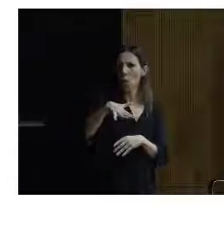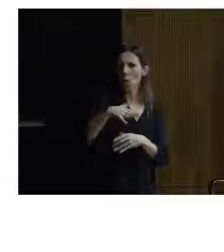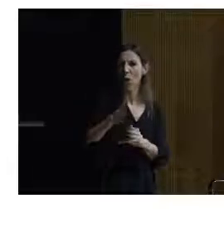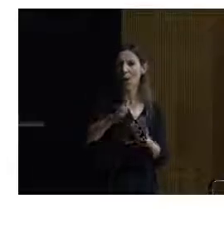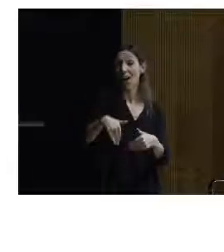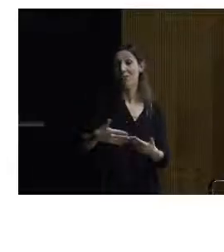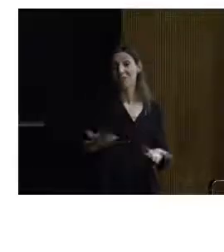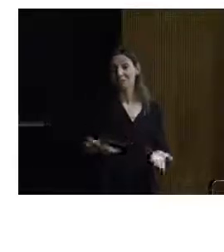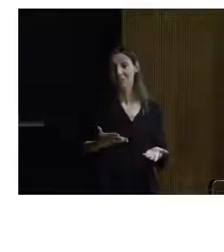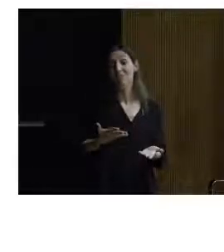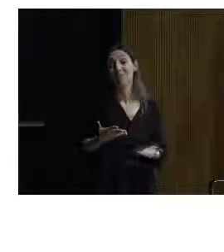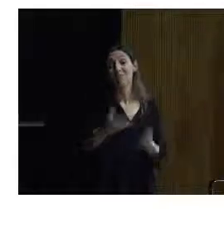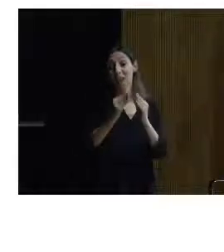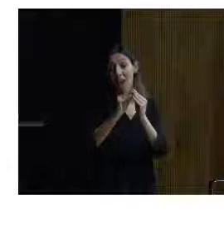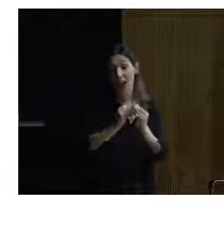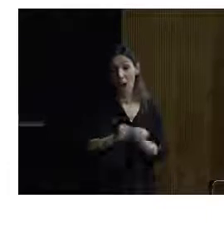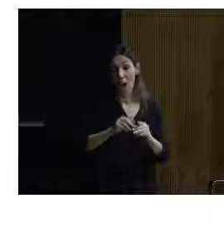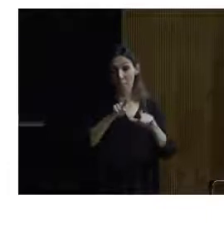una plataforma elevadora vertical.